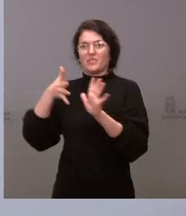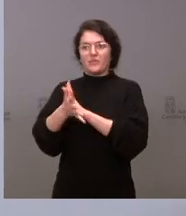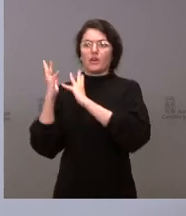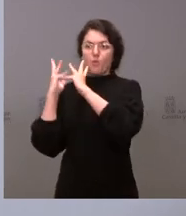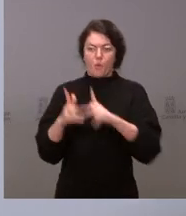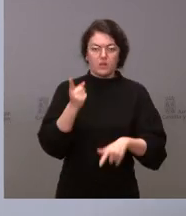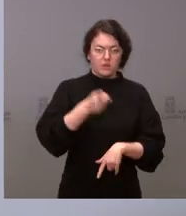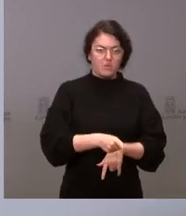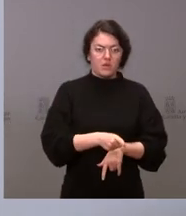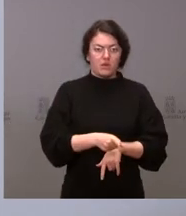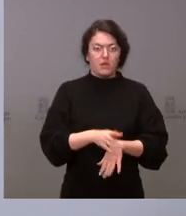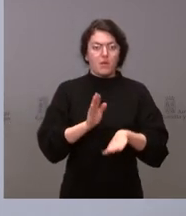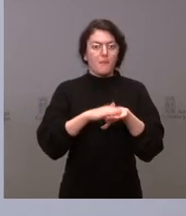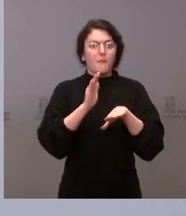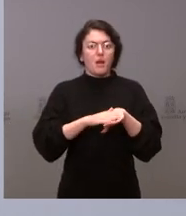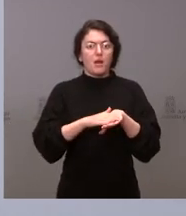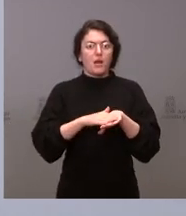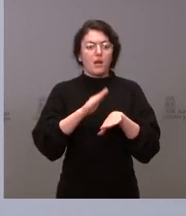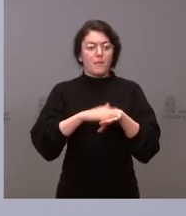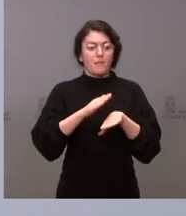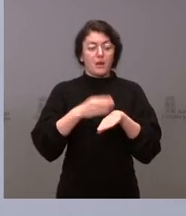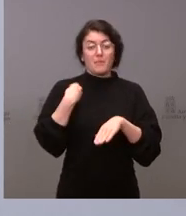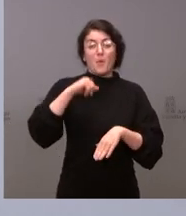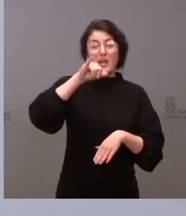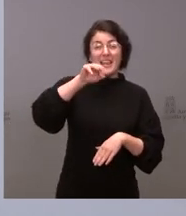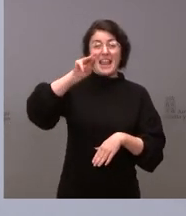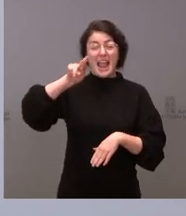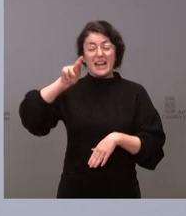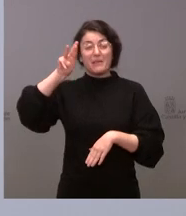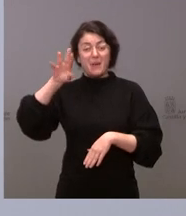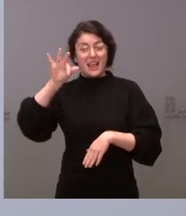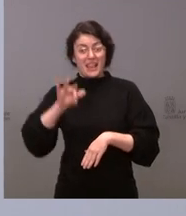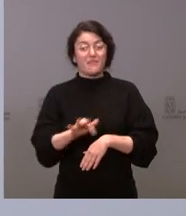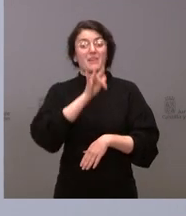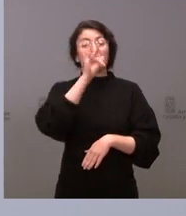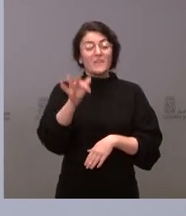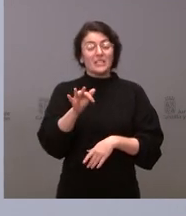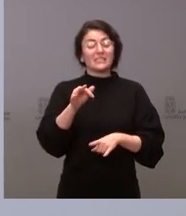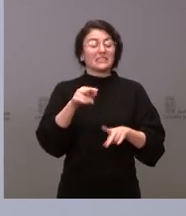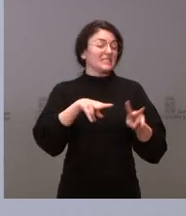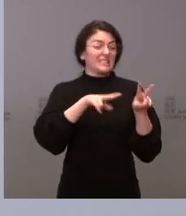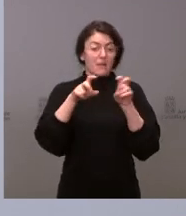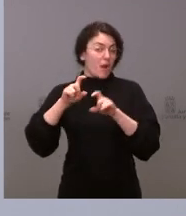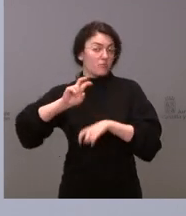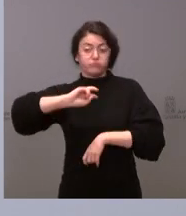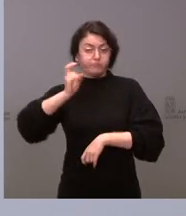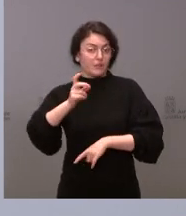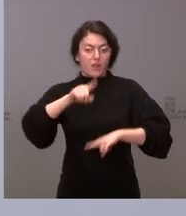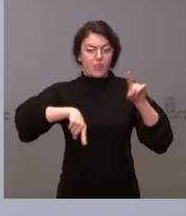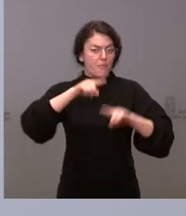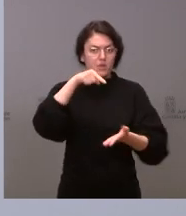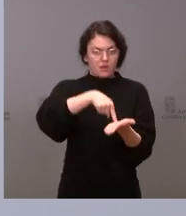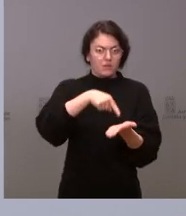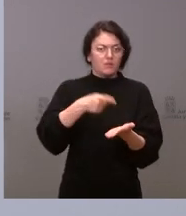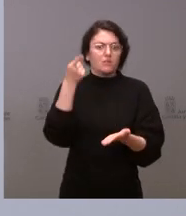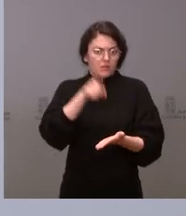del impuesto a la renta de las personas físicas y otras cuestiones, independiente de cada tributo, se tendrá en